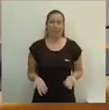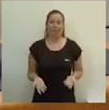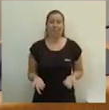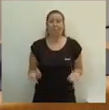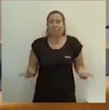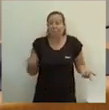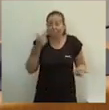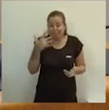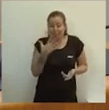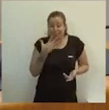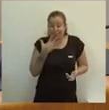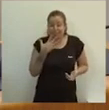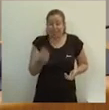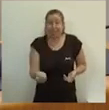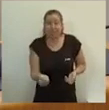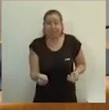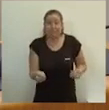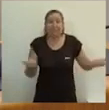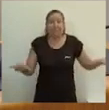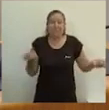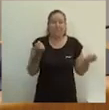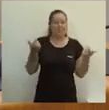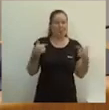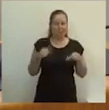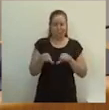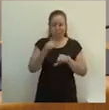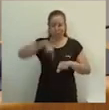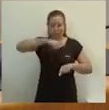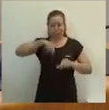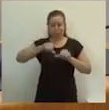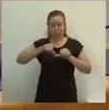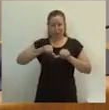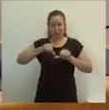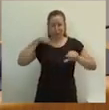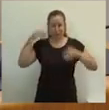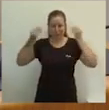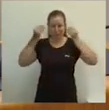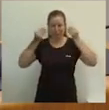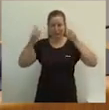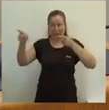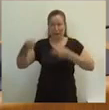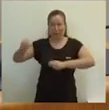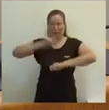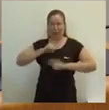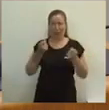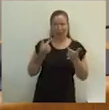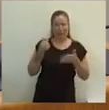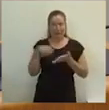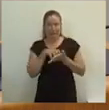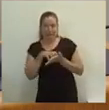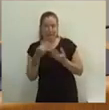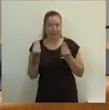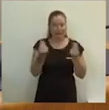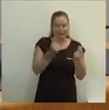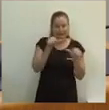Entiéndanoslo, entienda que tenemos una bollante expectativa que usted había generado y que queríamos comprobar la